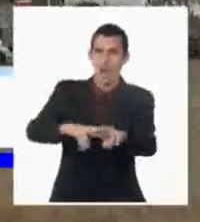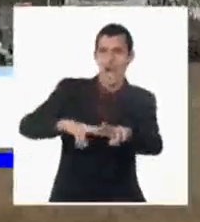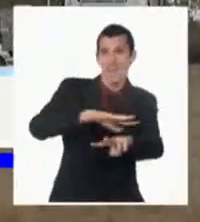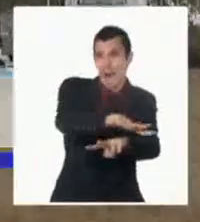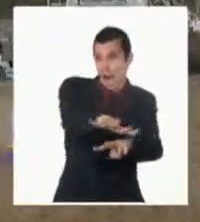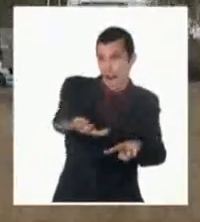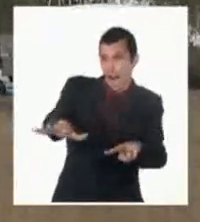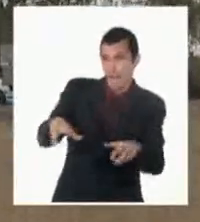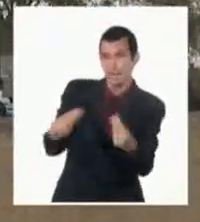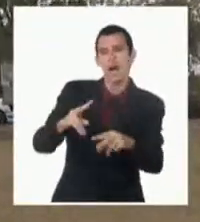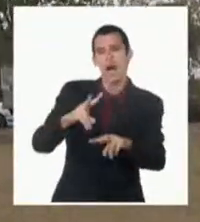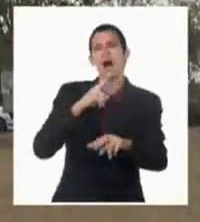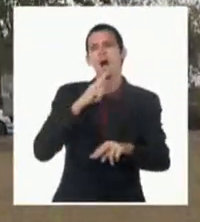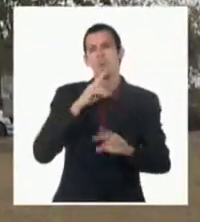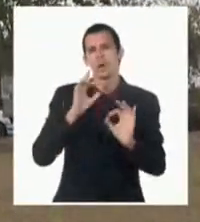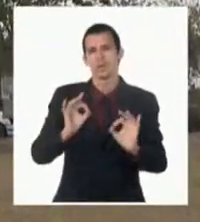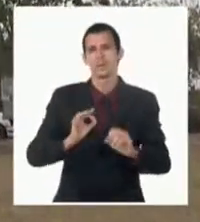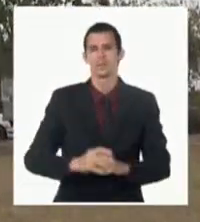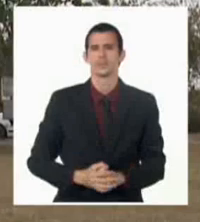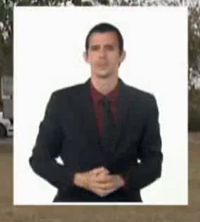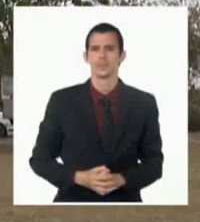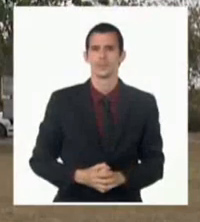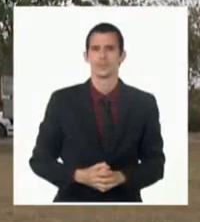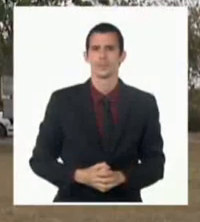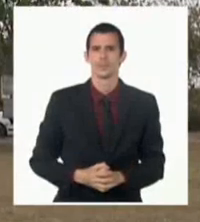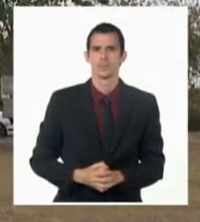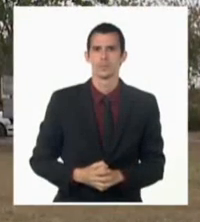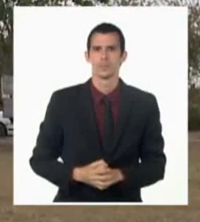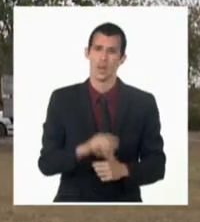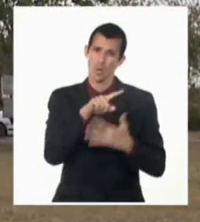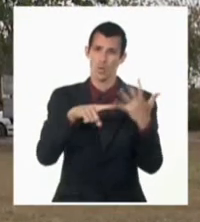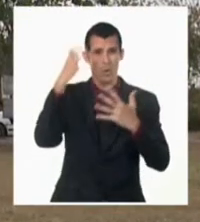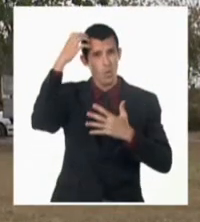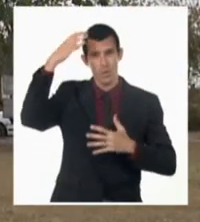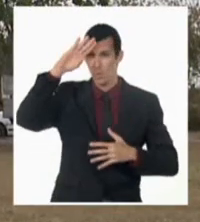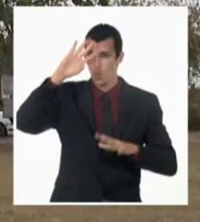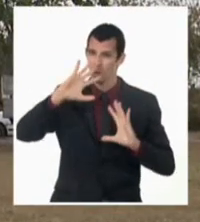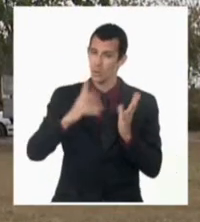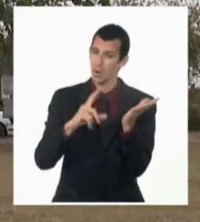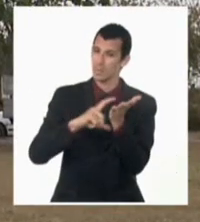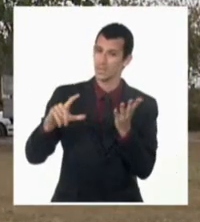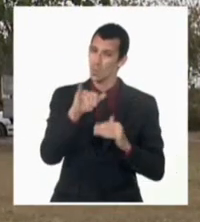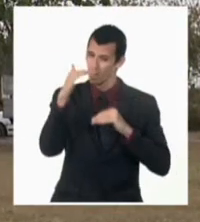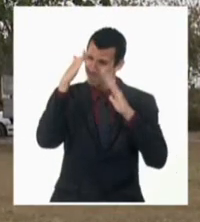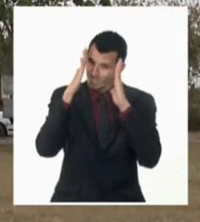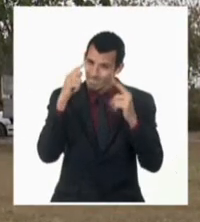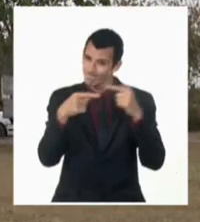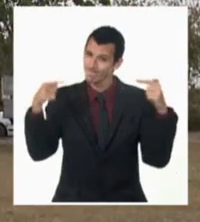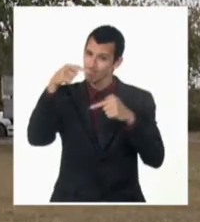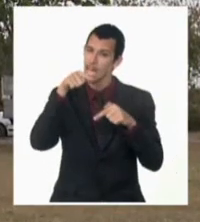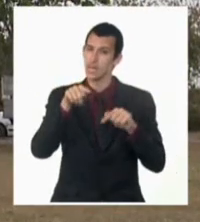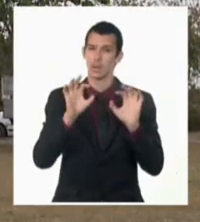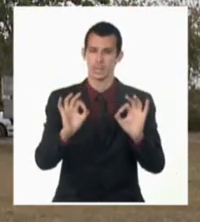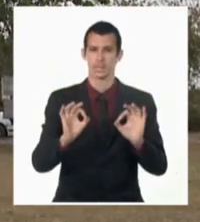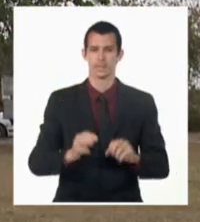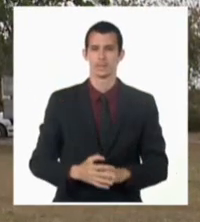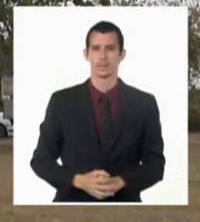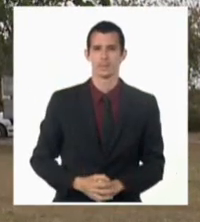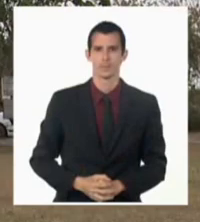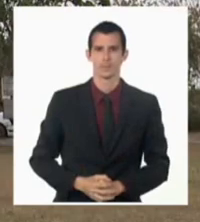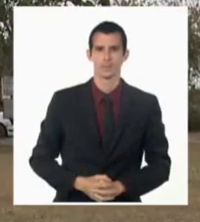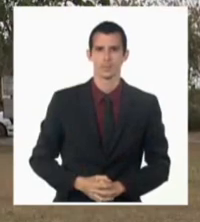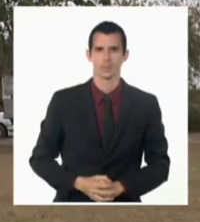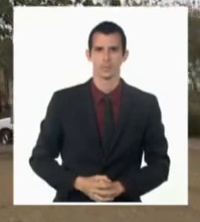total por la dirección del país y también por el partido y el gobierno de la ciudad. Bernardo